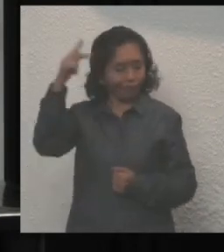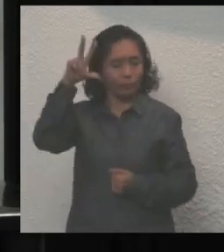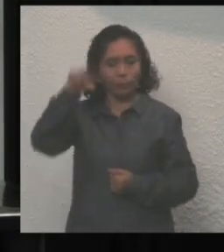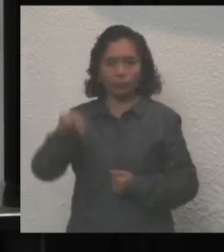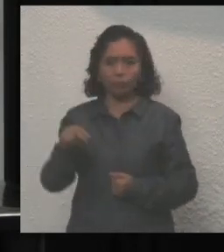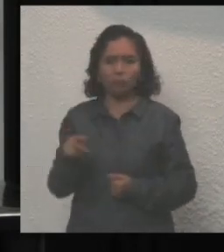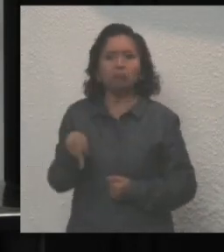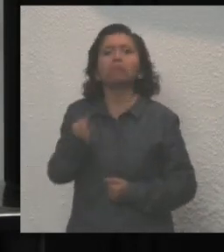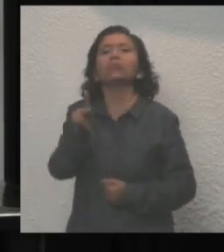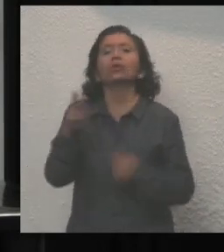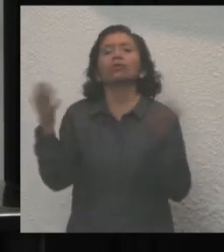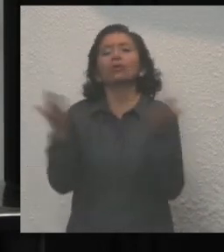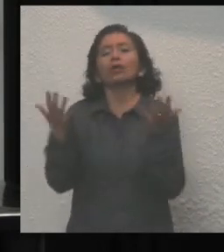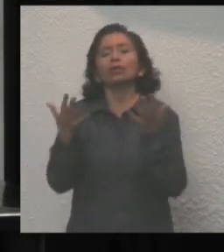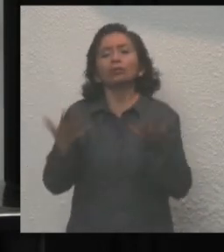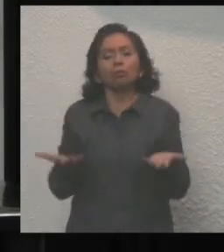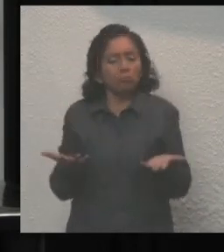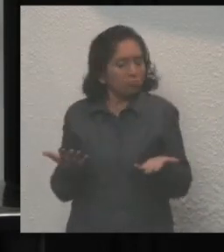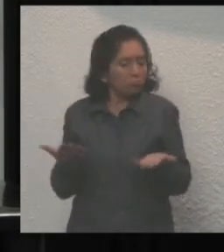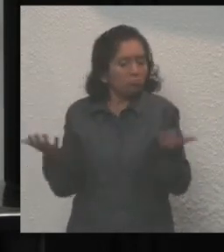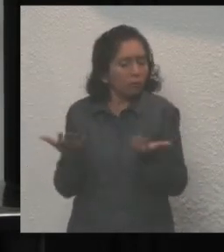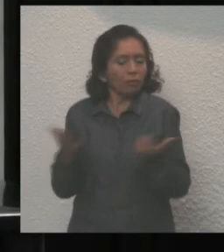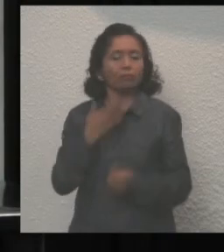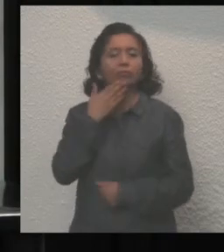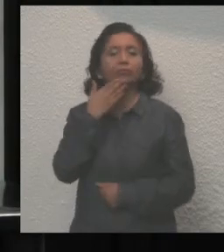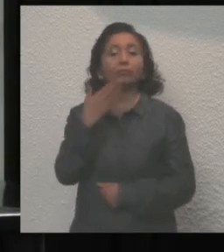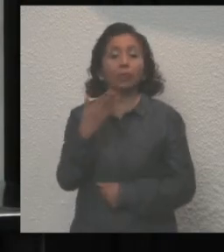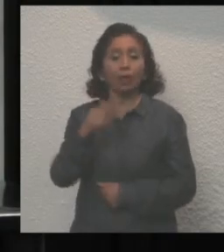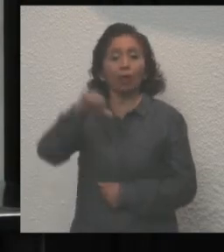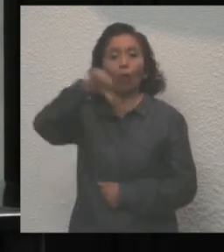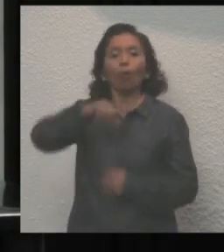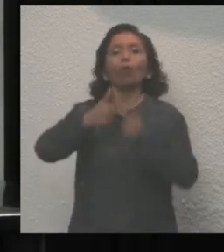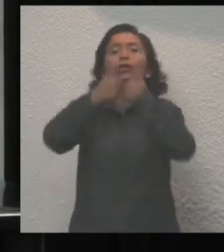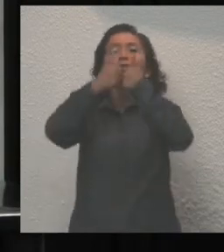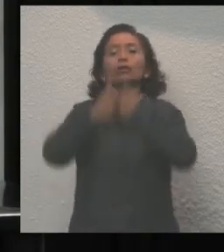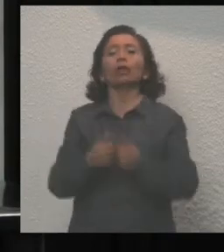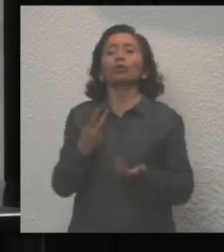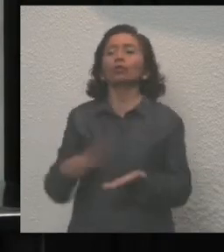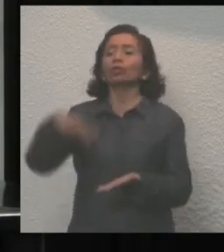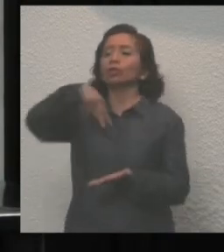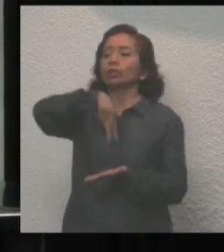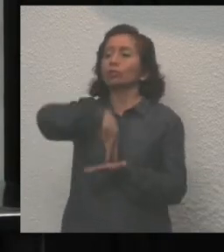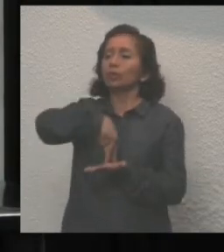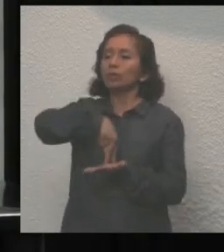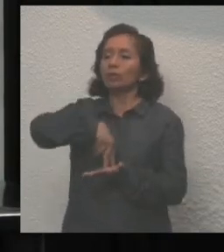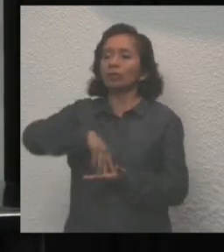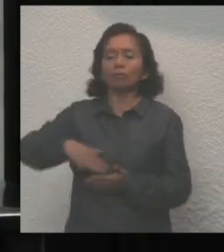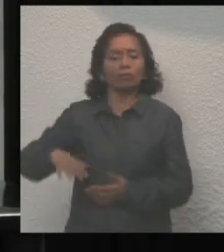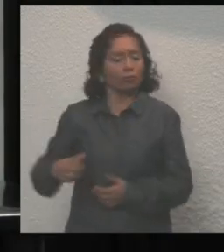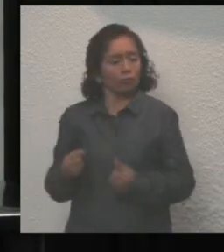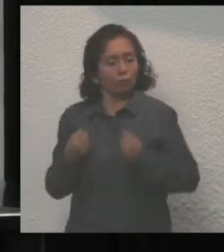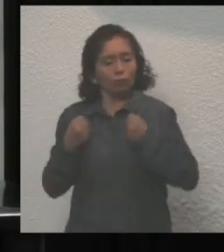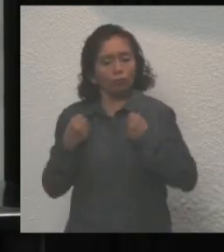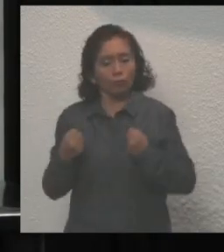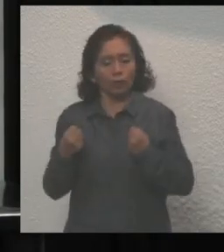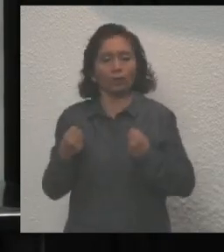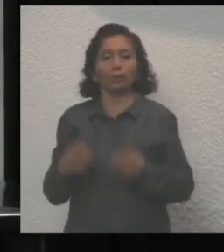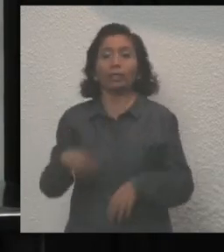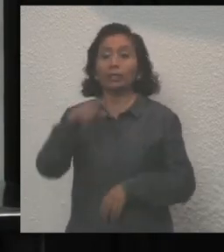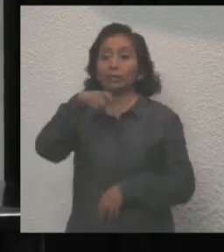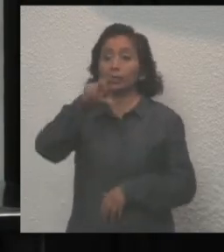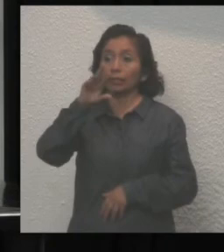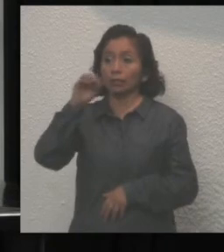se ha hecho y se ha hecho bien. Hoy estamos aquí de pie y con mucha más resistencia. Quintana Roo